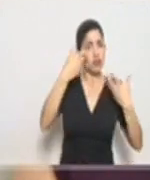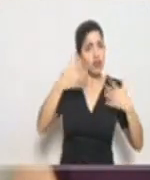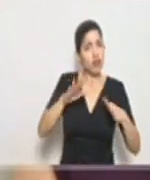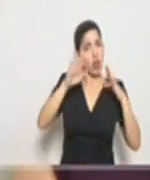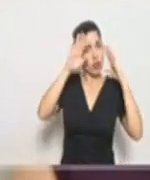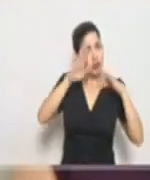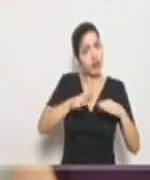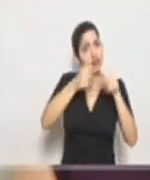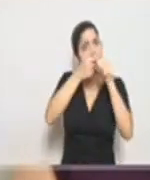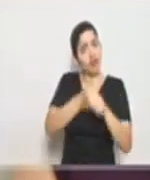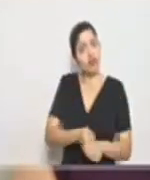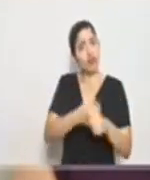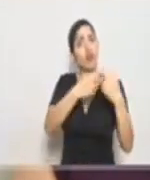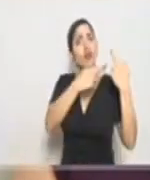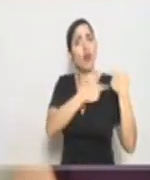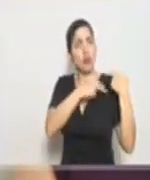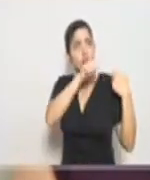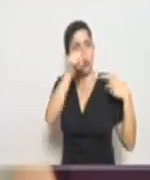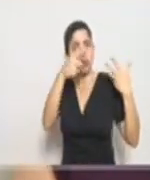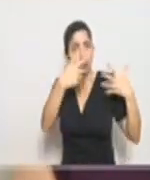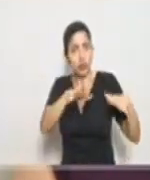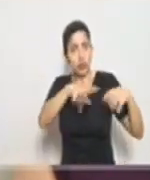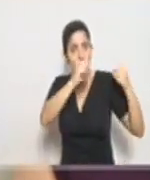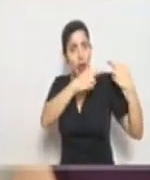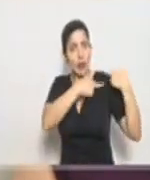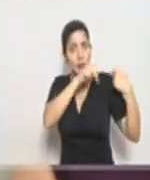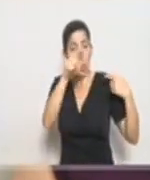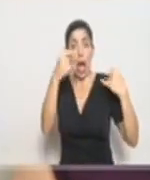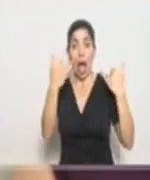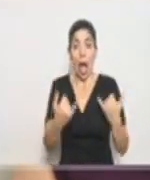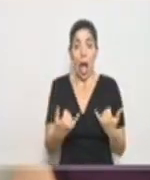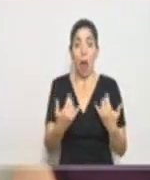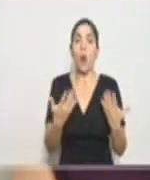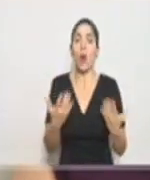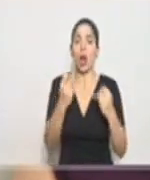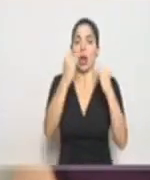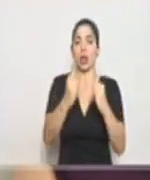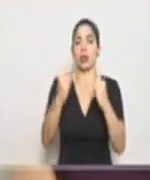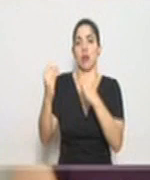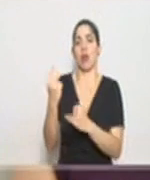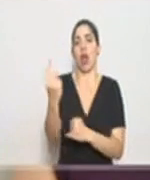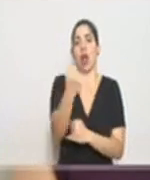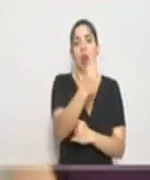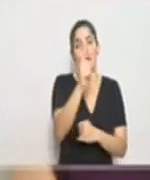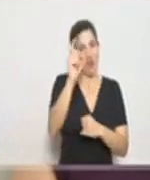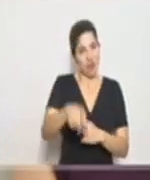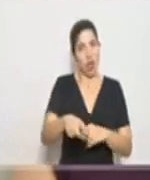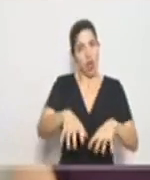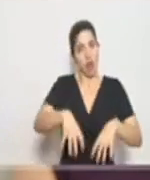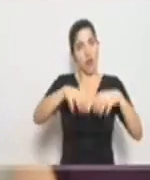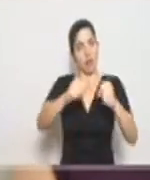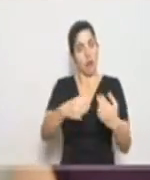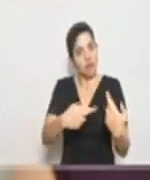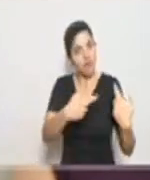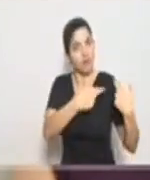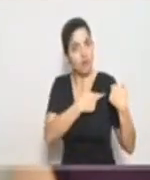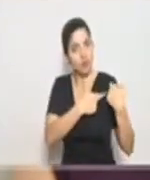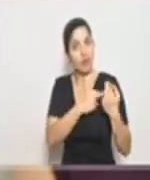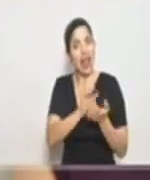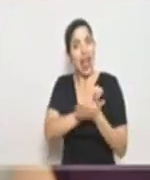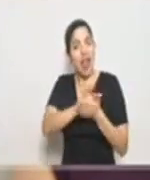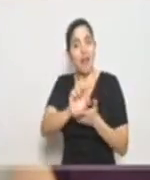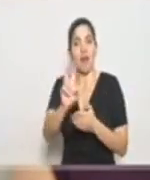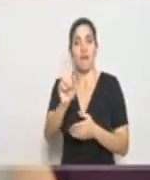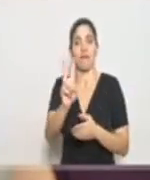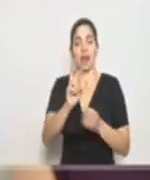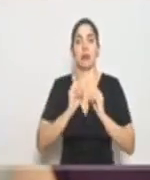responsabilidad que nos corresponde y ahora en forma individual le toca a cada uno de ustedes asumir esa responsabilidad y evitar que este